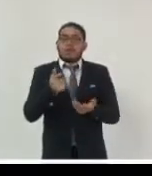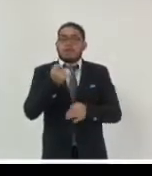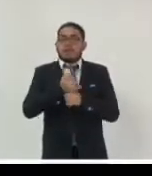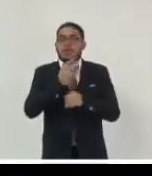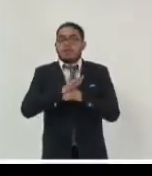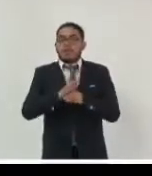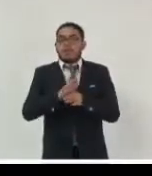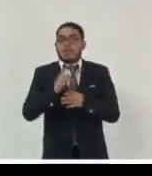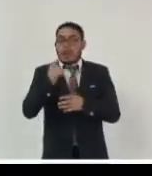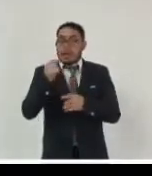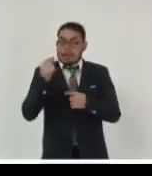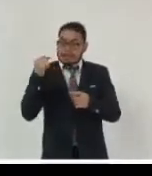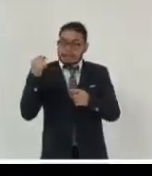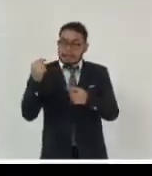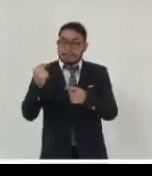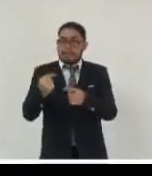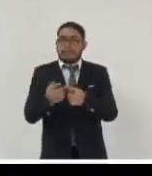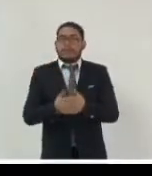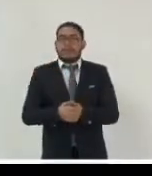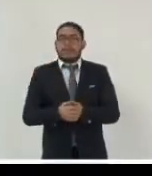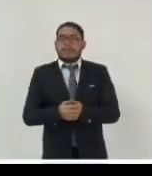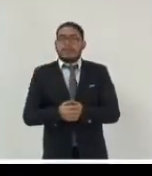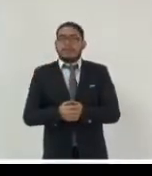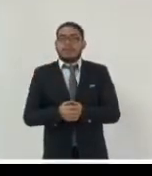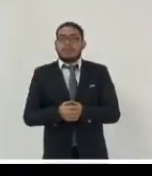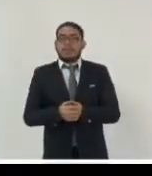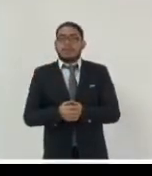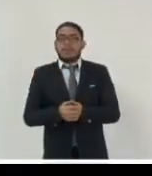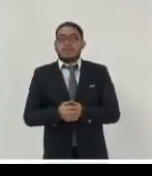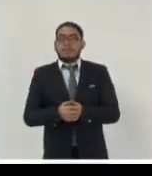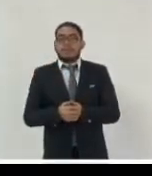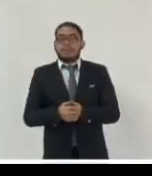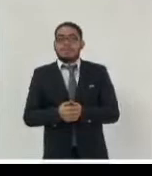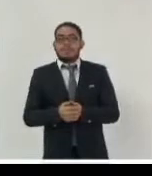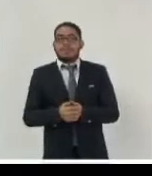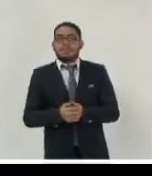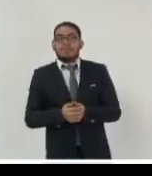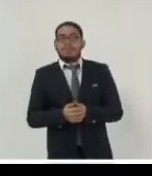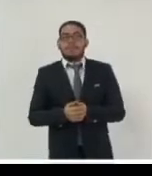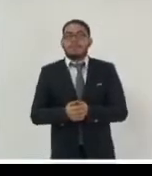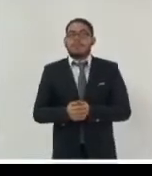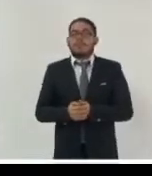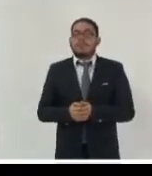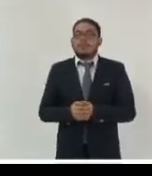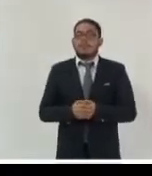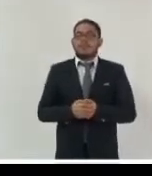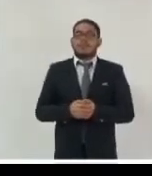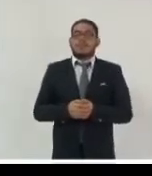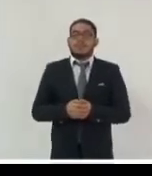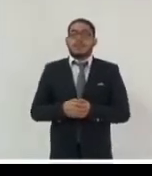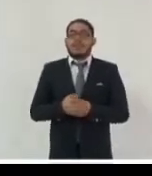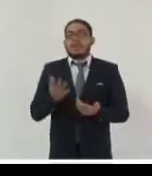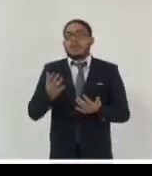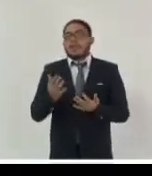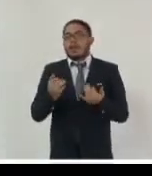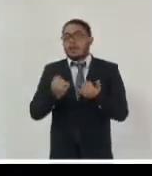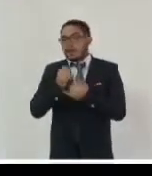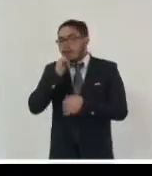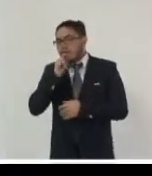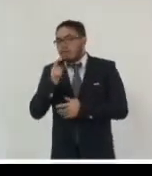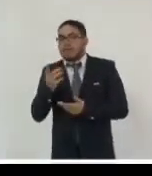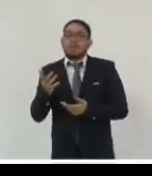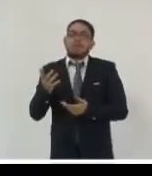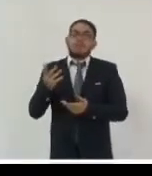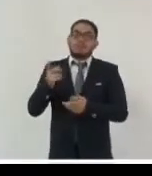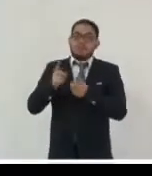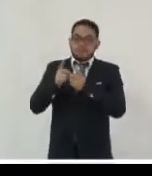fortaleza a este dato y que es lo que va a permitir la implementación en el tiempo de políticas públicas